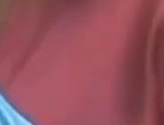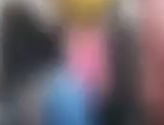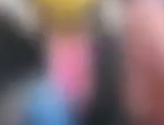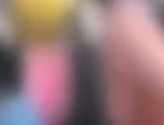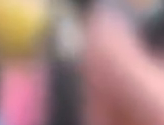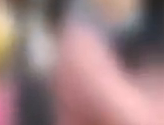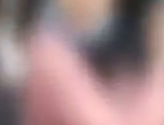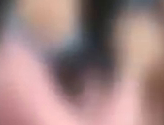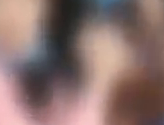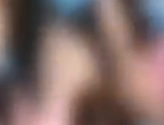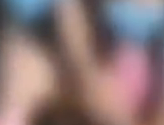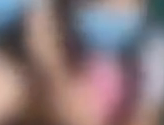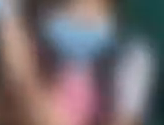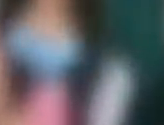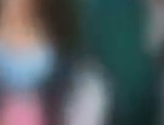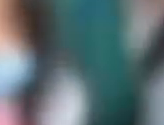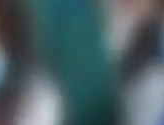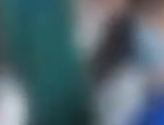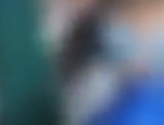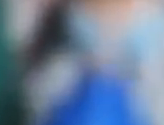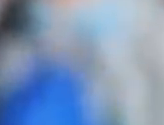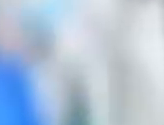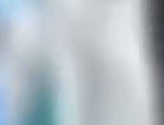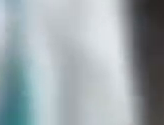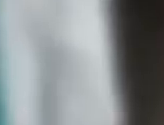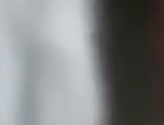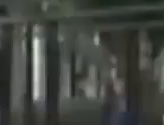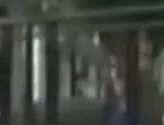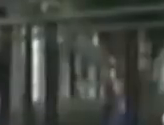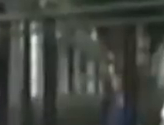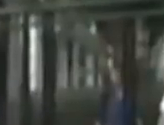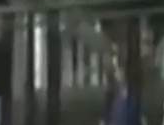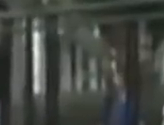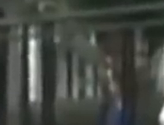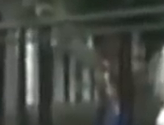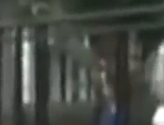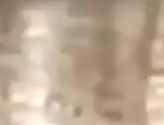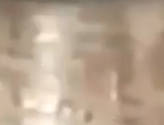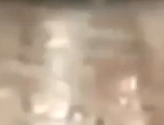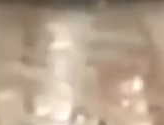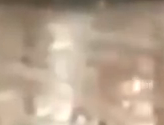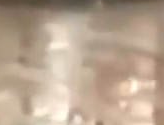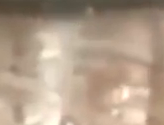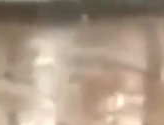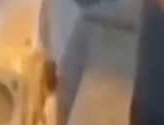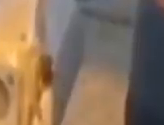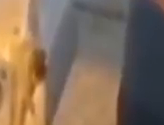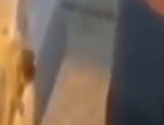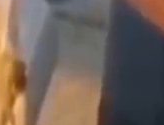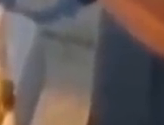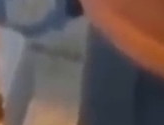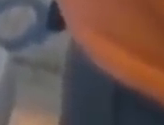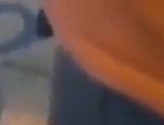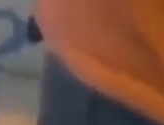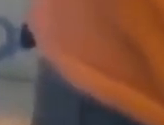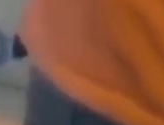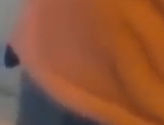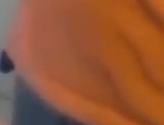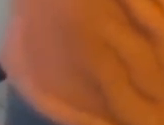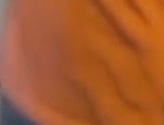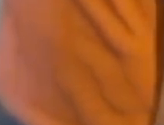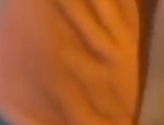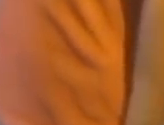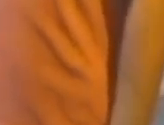en los departamentos pobres al interior de ese país en municipios cercanos a Bogotá hay hospitales que apenas disponen de un solo respirador